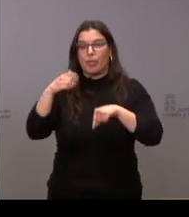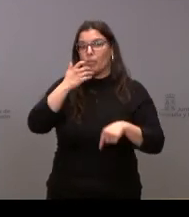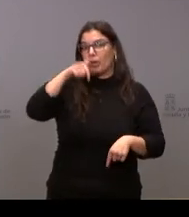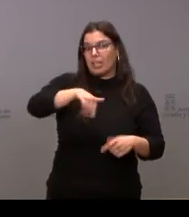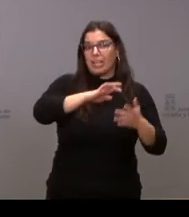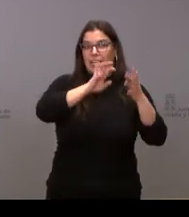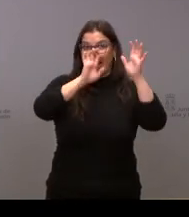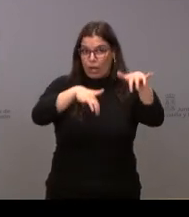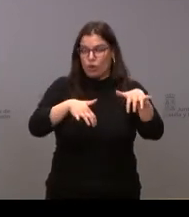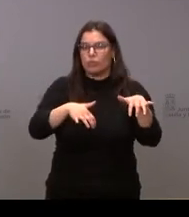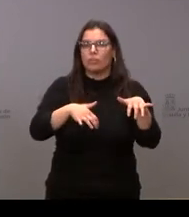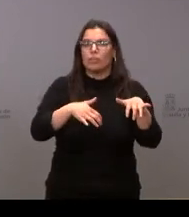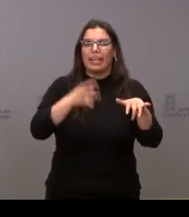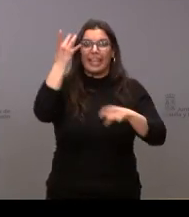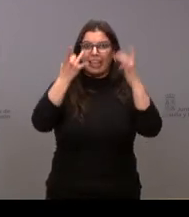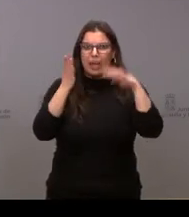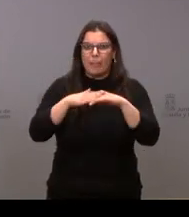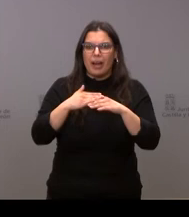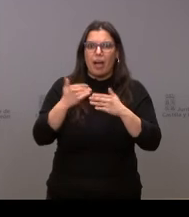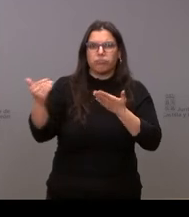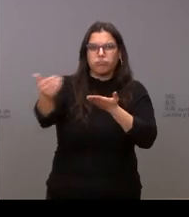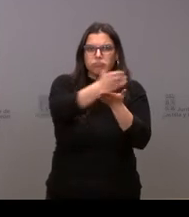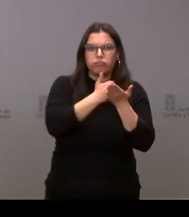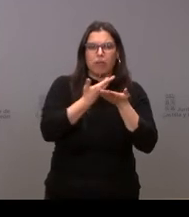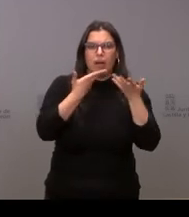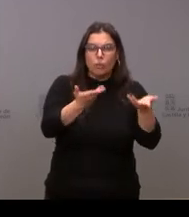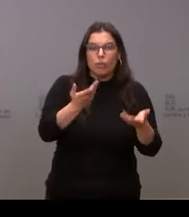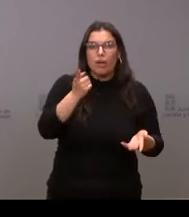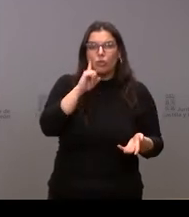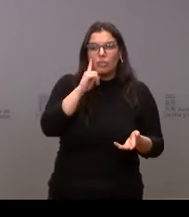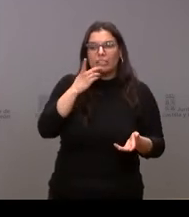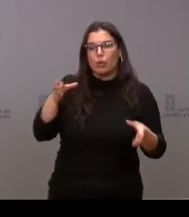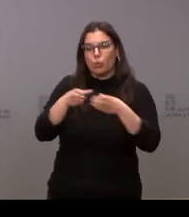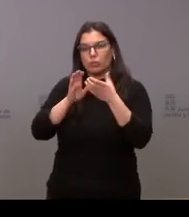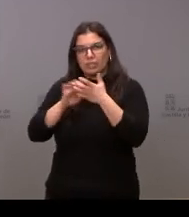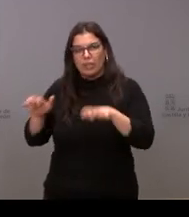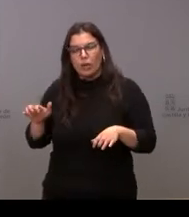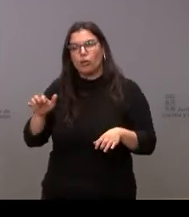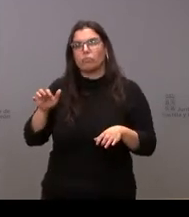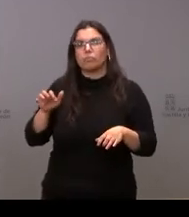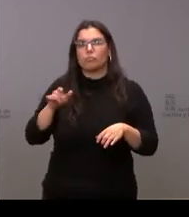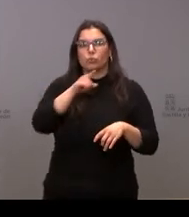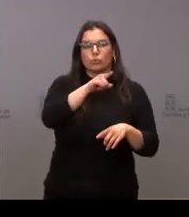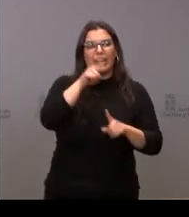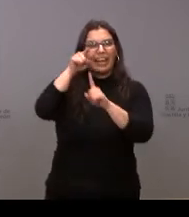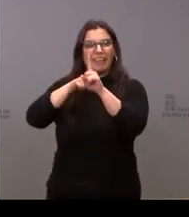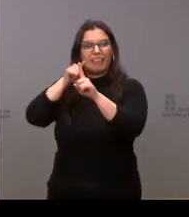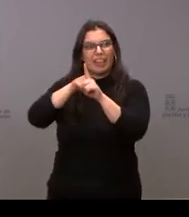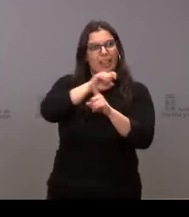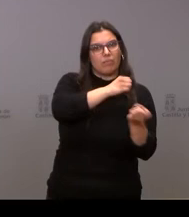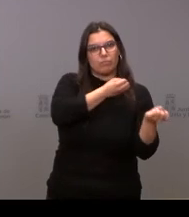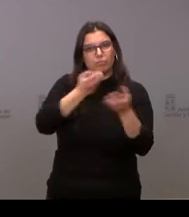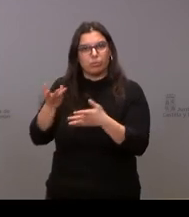iniciativas para recaudar ayuda no sé si desde la Junta se les va hacer alguna sugerencia para que se dirijan a ustedes para